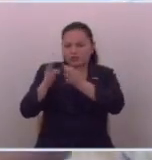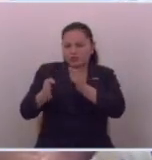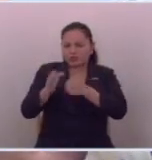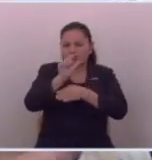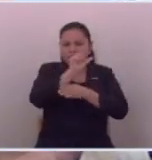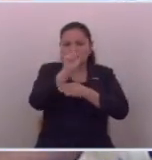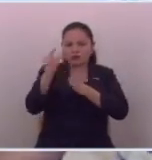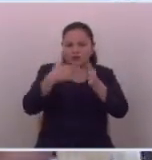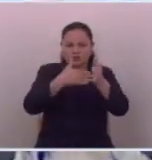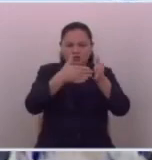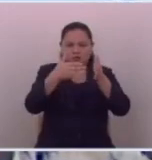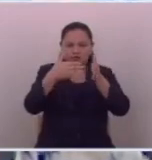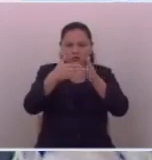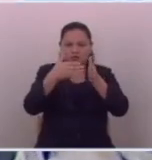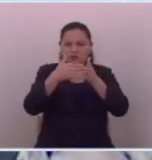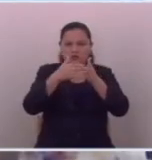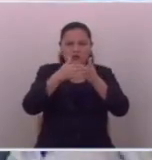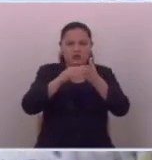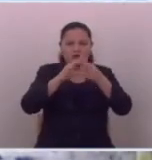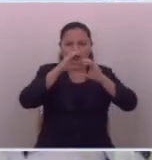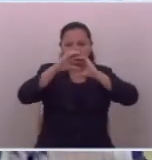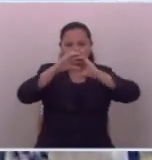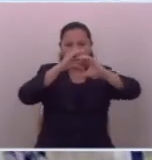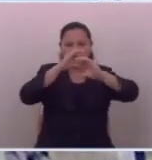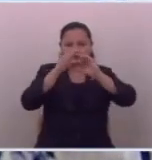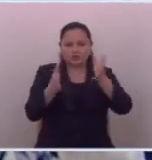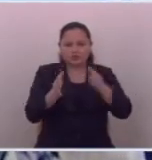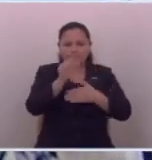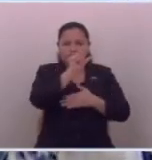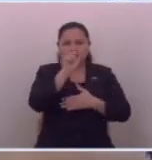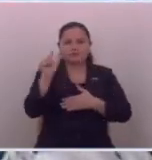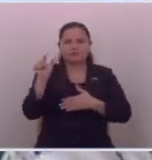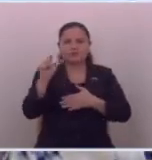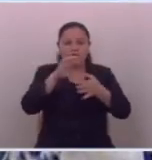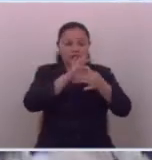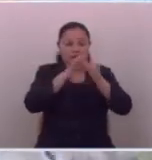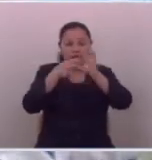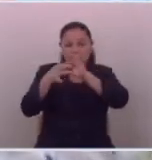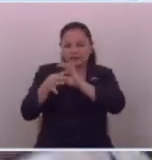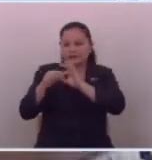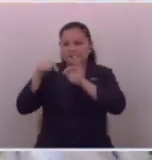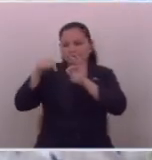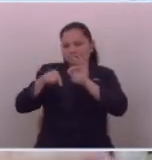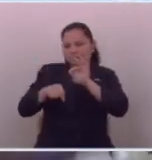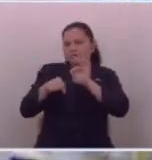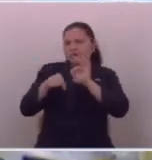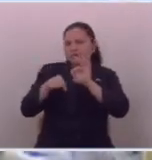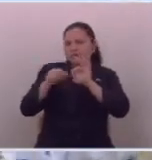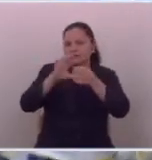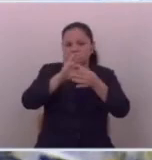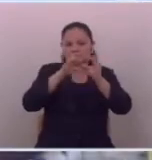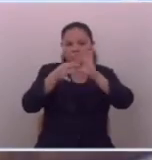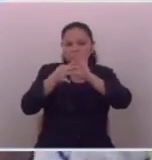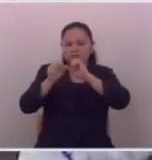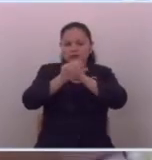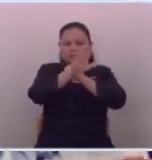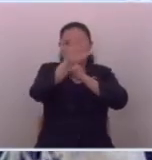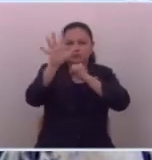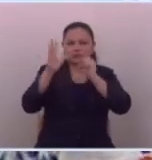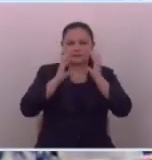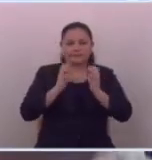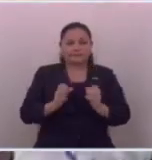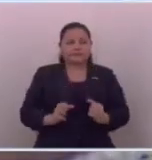primero perdón desde las comunicaciones institucionales que se ha vuelto una red de propaganda